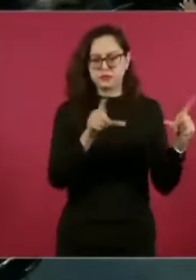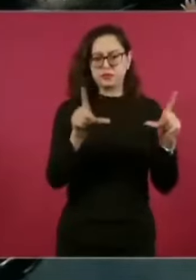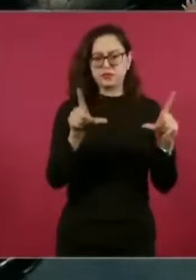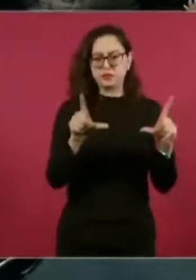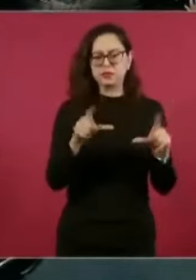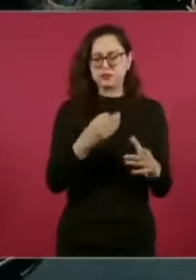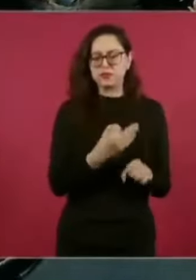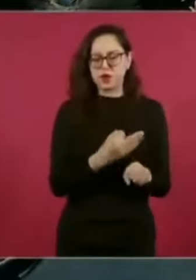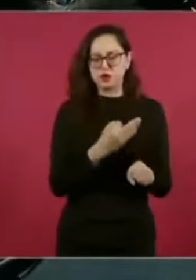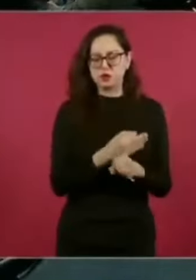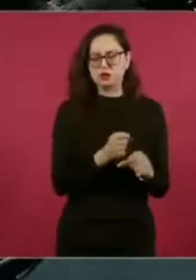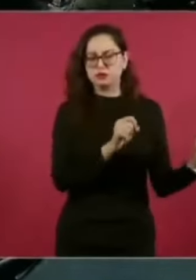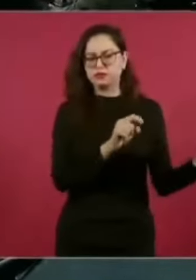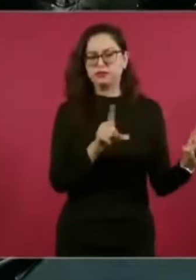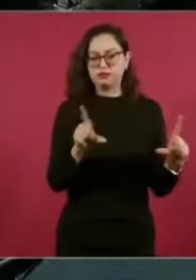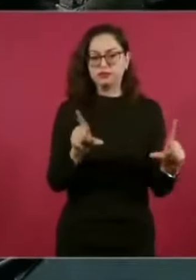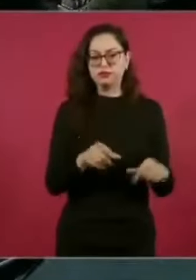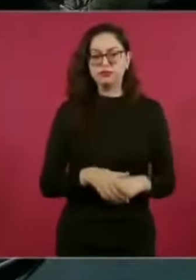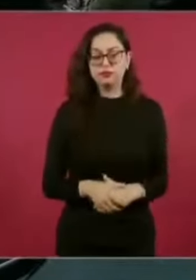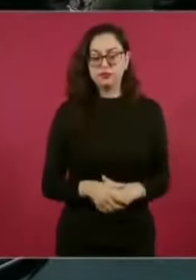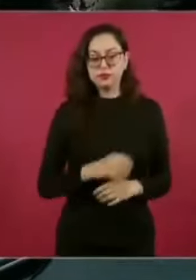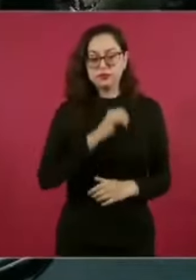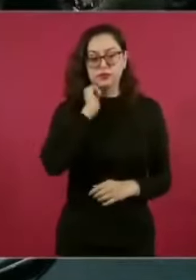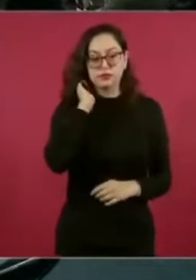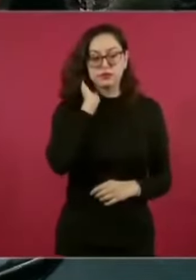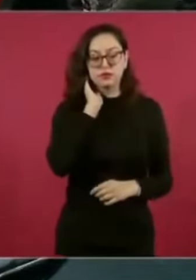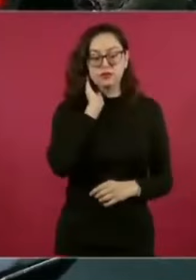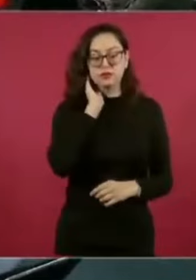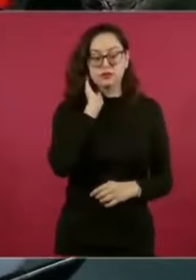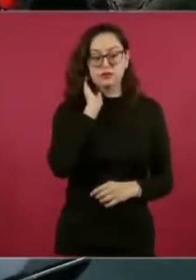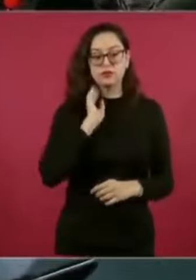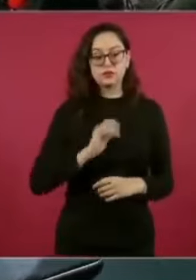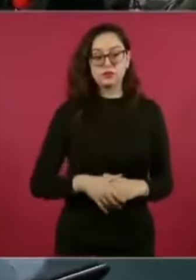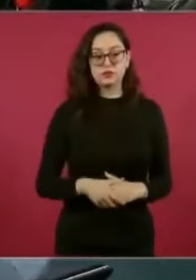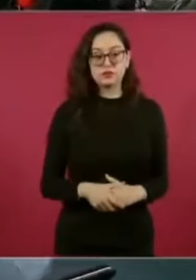Sí, sí, sí. A García Luna. Sí. Póngalo.